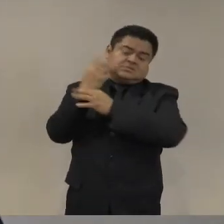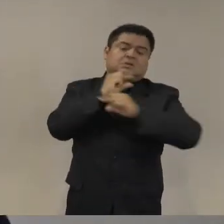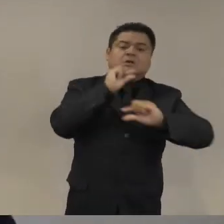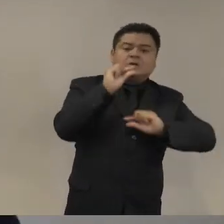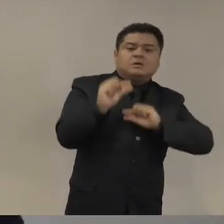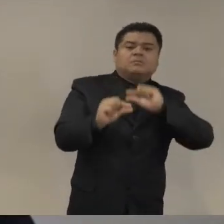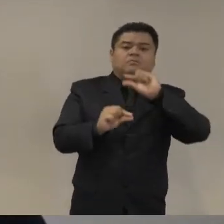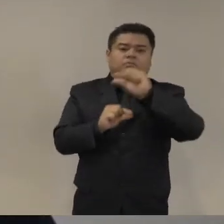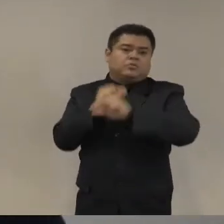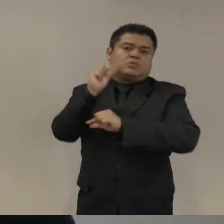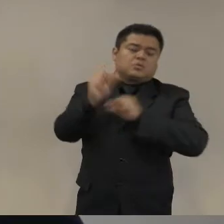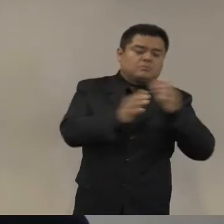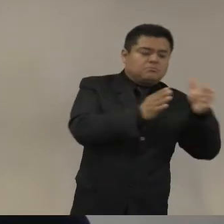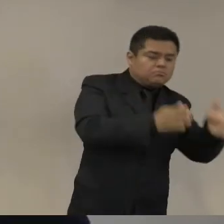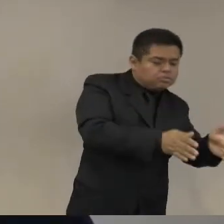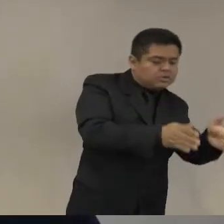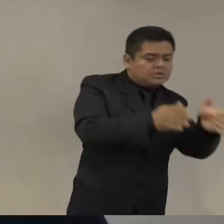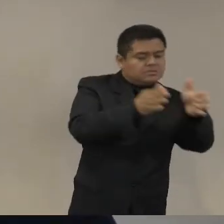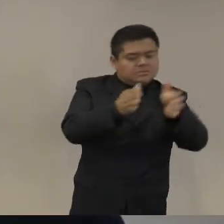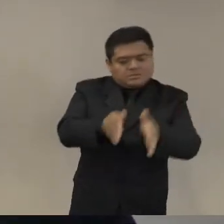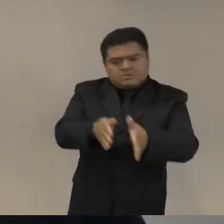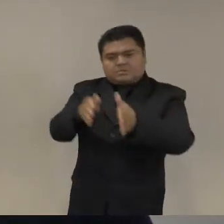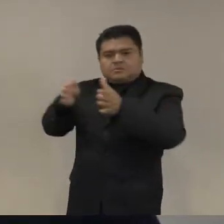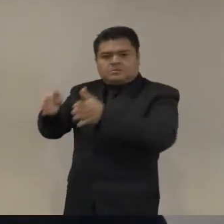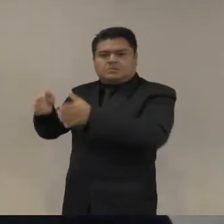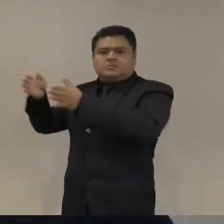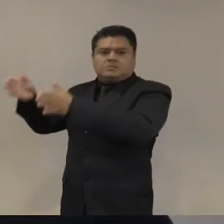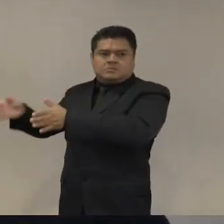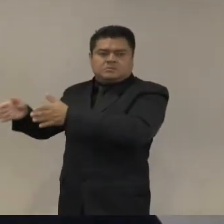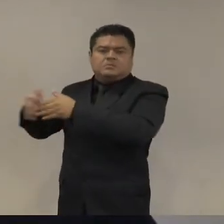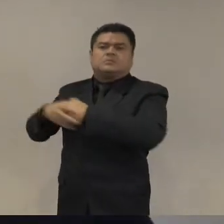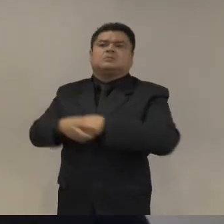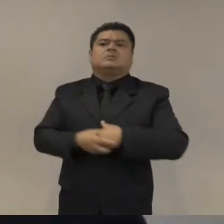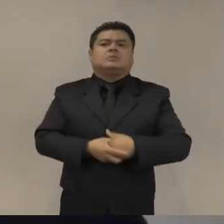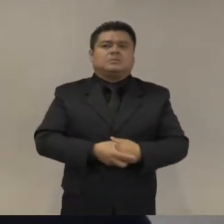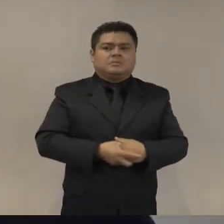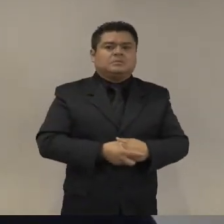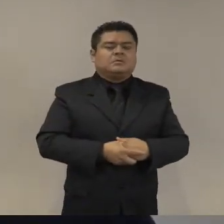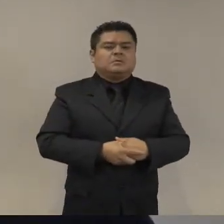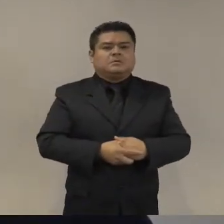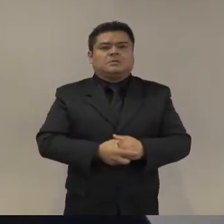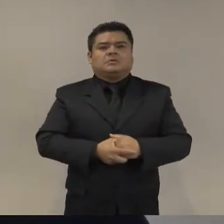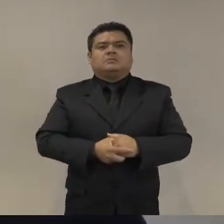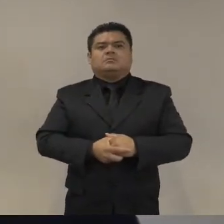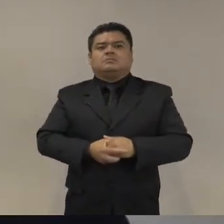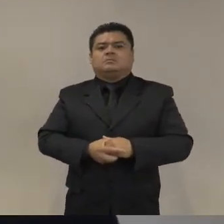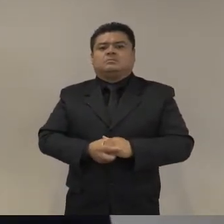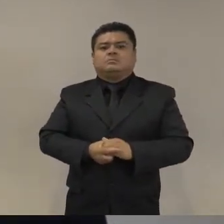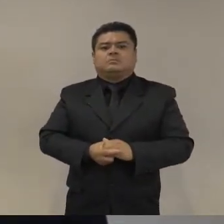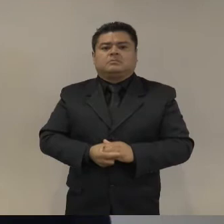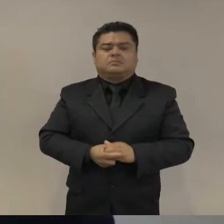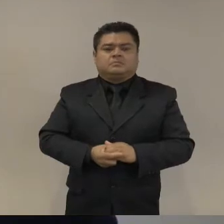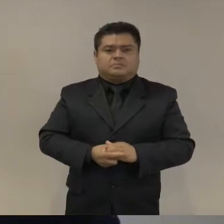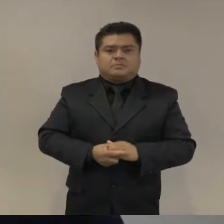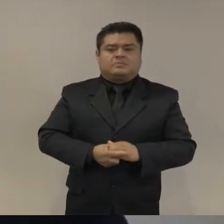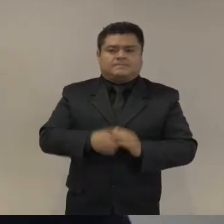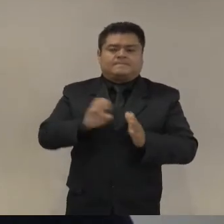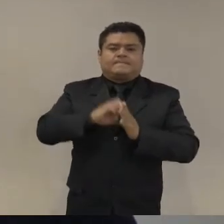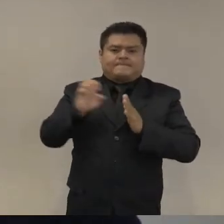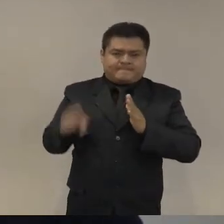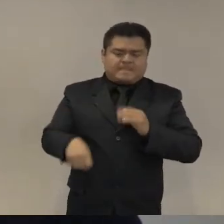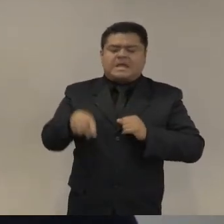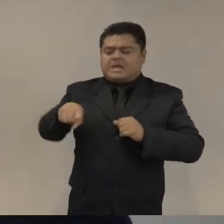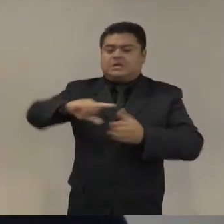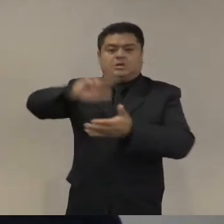empezando con lo de emergencia si en un barrio la tasa de homicidio supera como